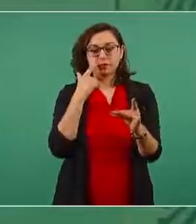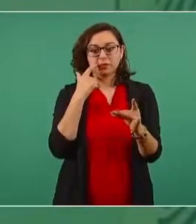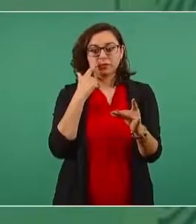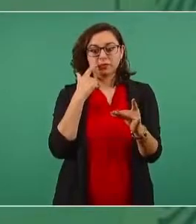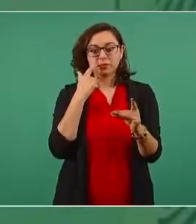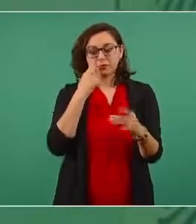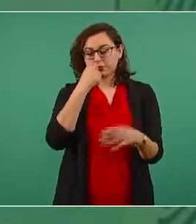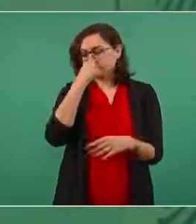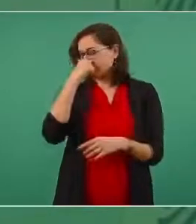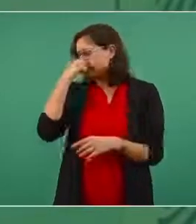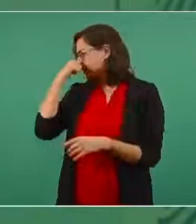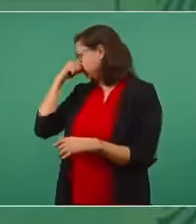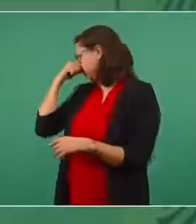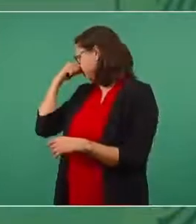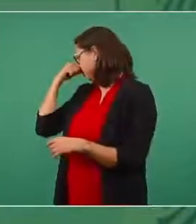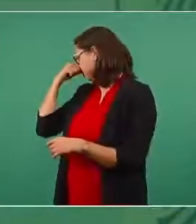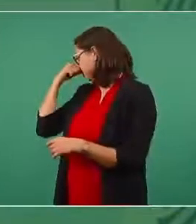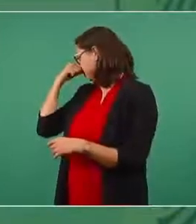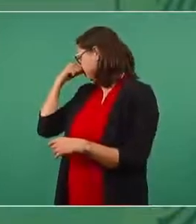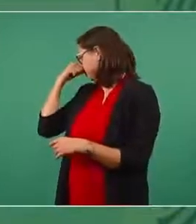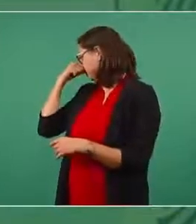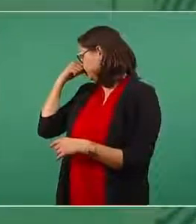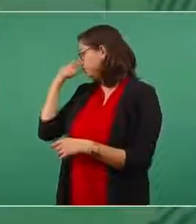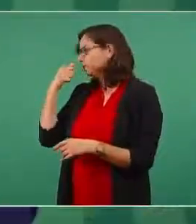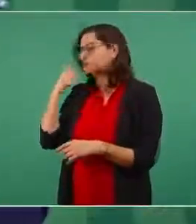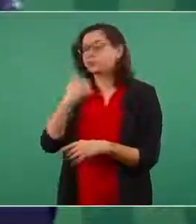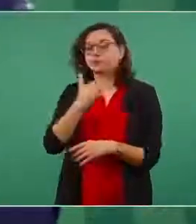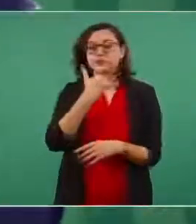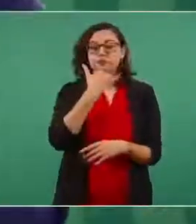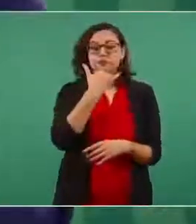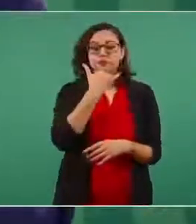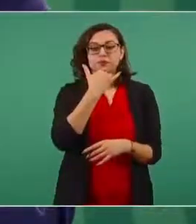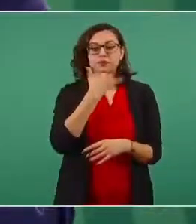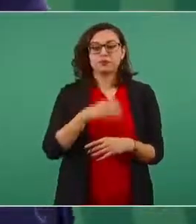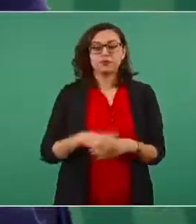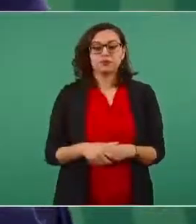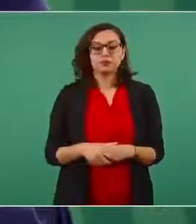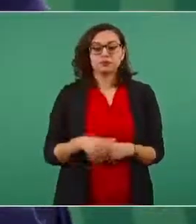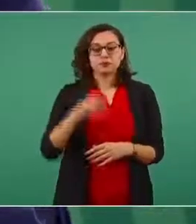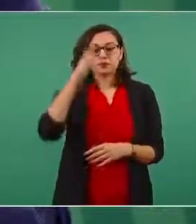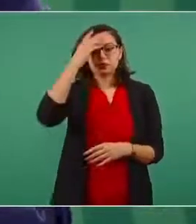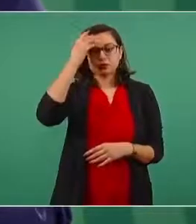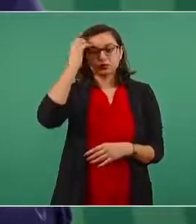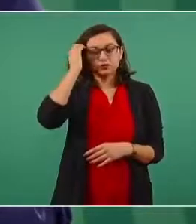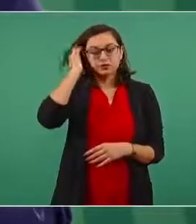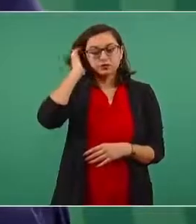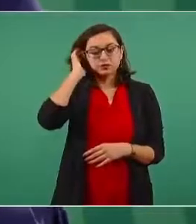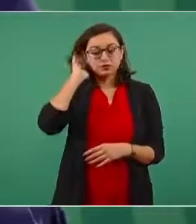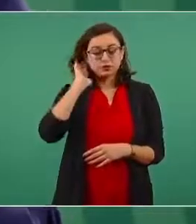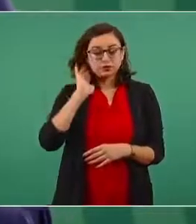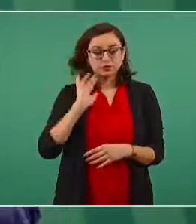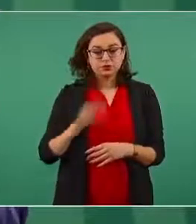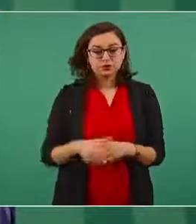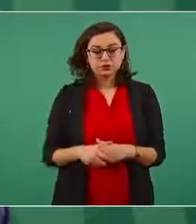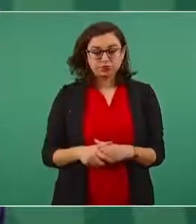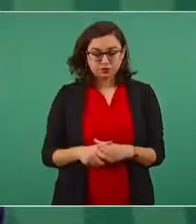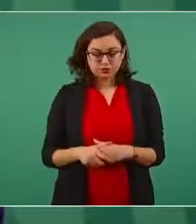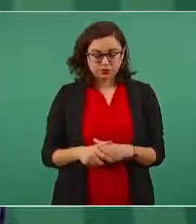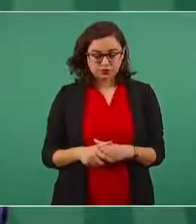debemos hacer valer el compromiso que tenemos las autoridades,